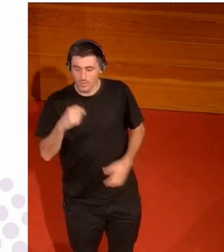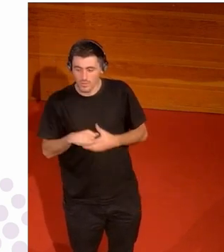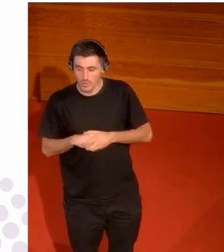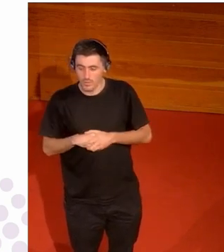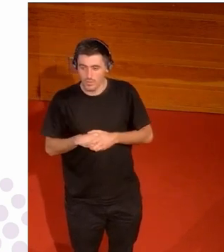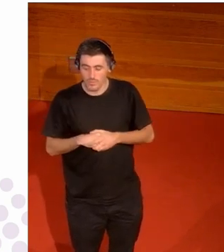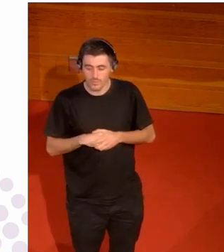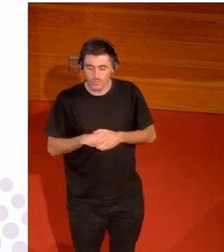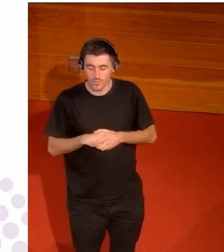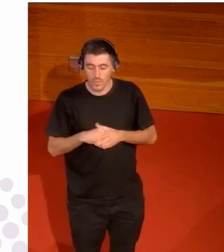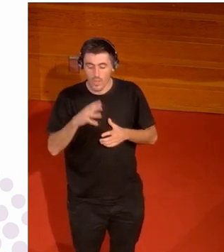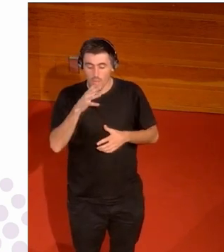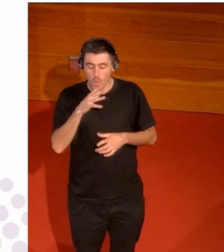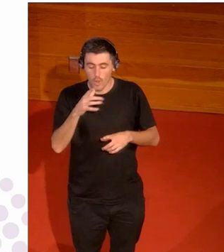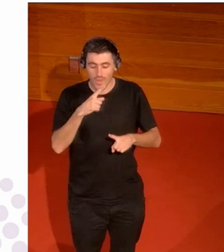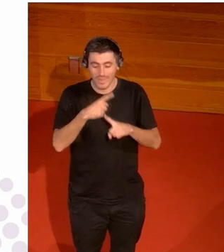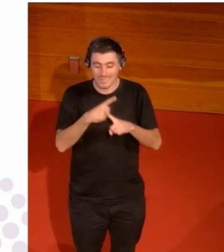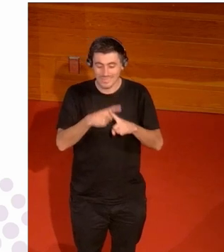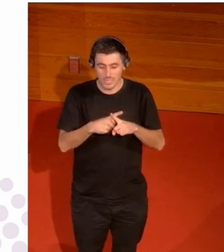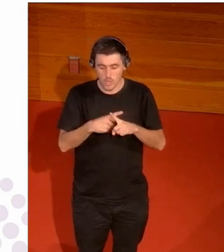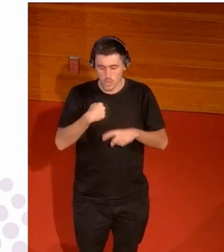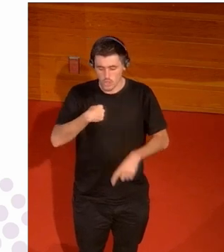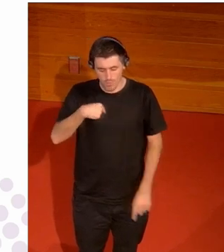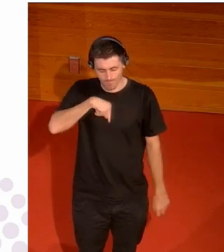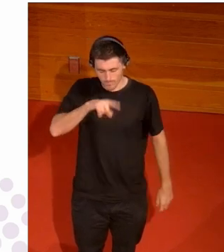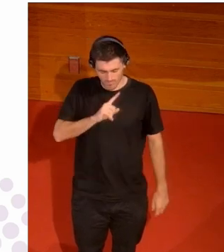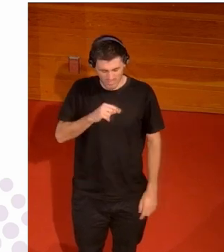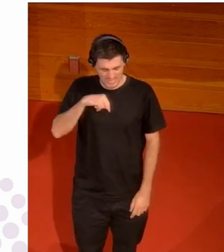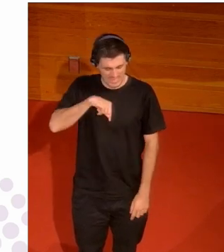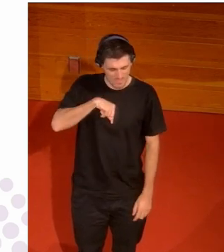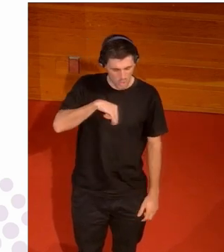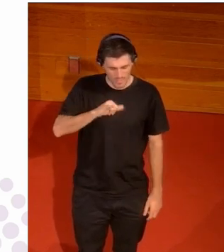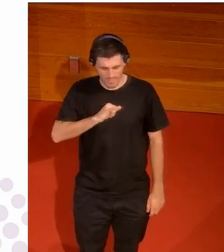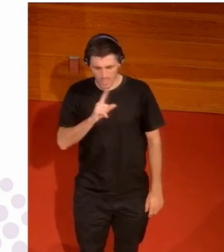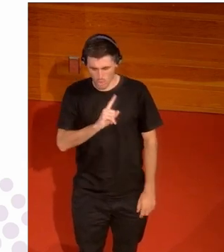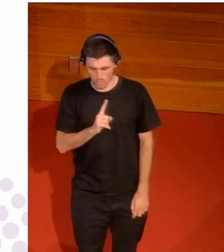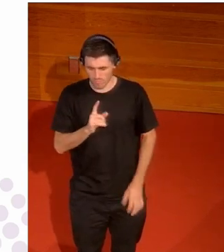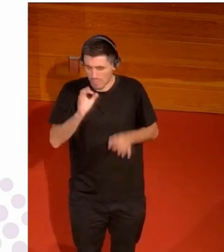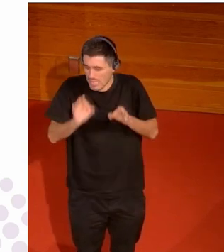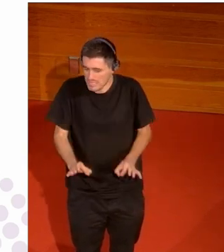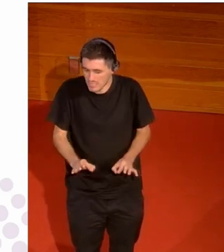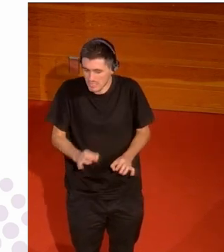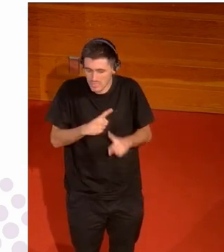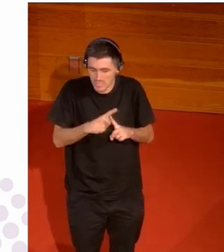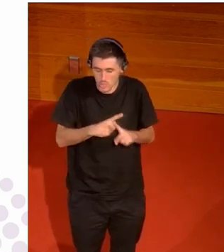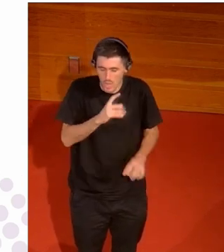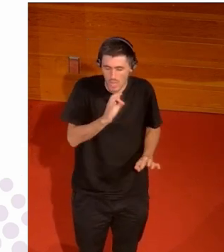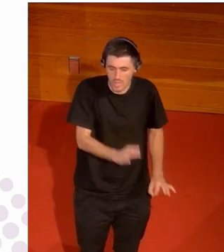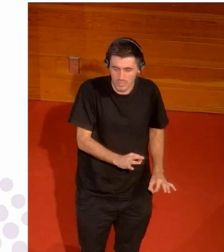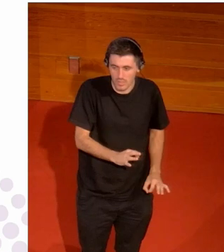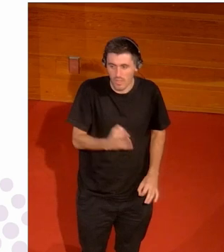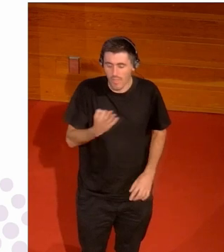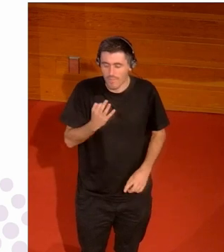porque el sexo considero que no es un sentimiento ni una identidad y creo que es decir tenemos que acabar con